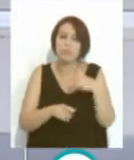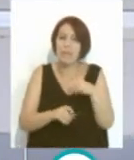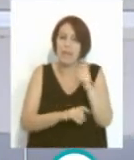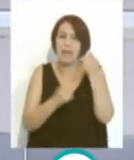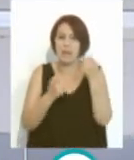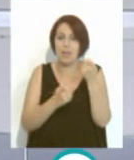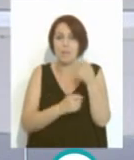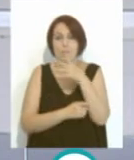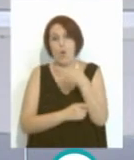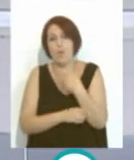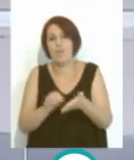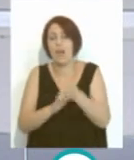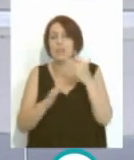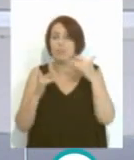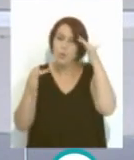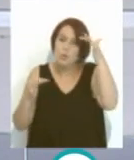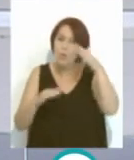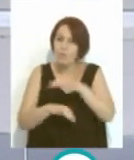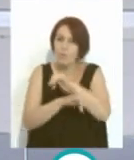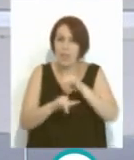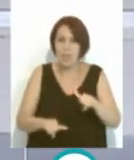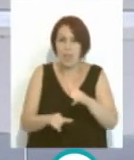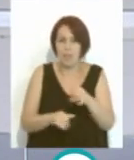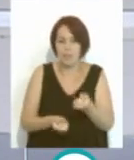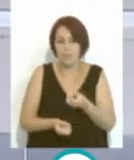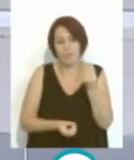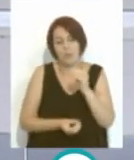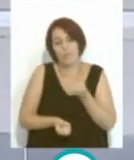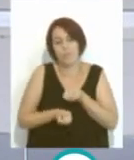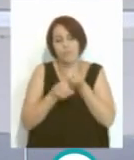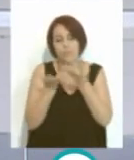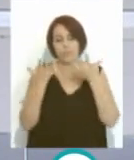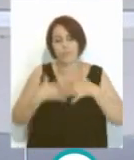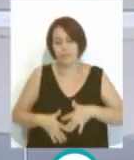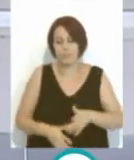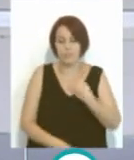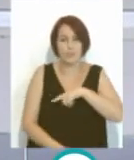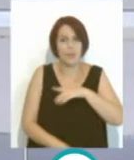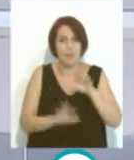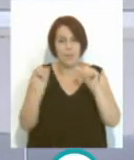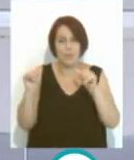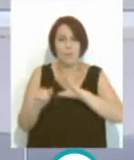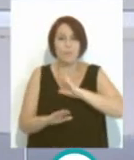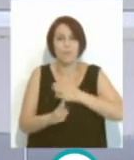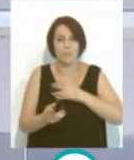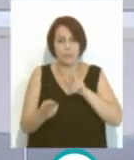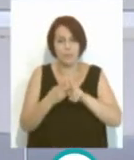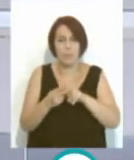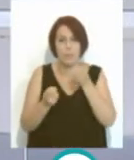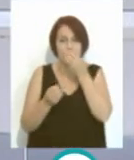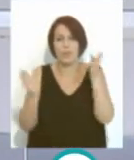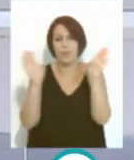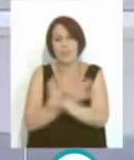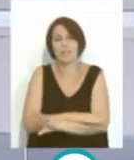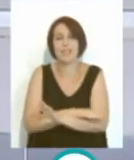sale con la ilusión y con esa felicidad que transmiten estos chicos. Nos despedimos hasta mañana. Que haya una muy buena noche,